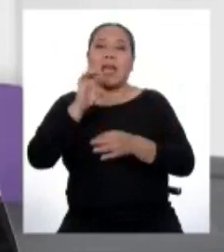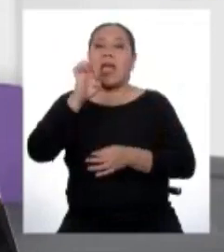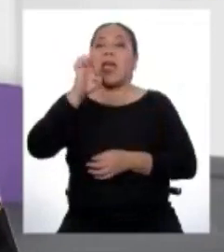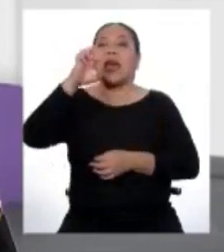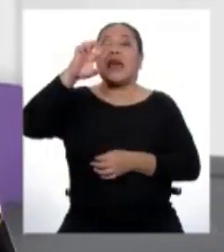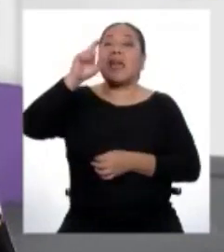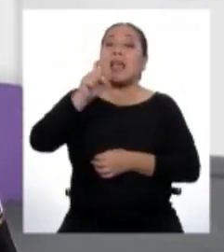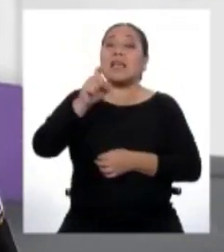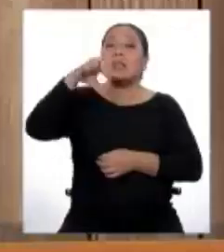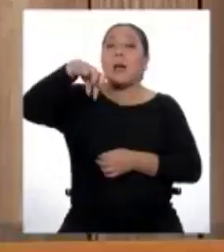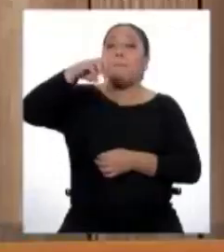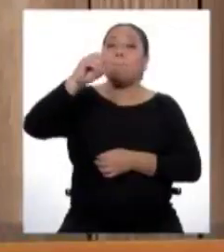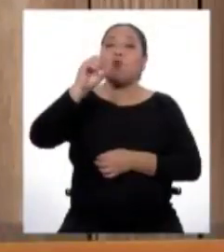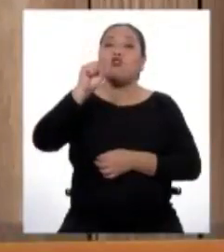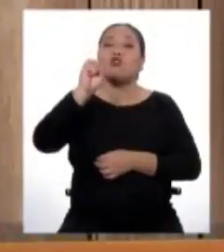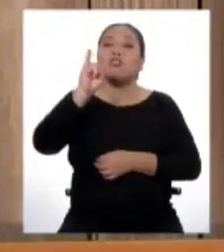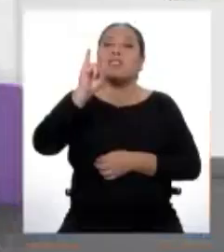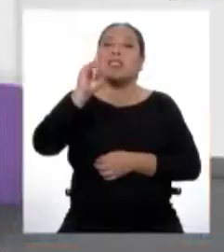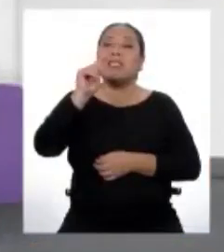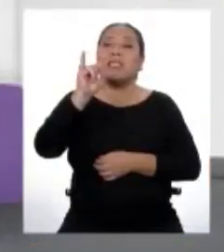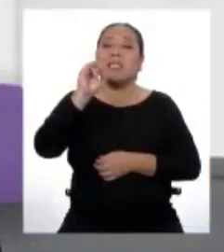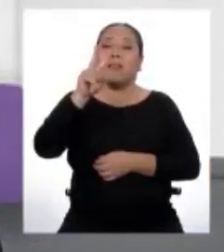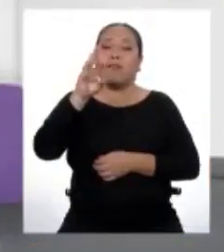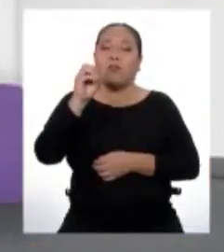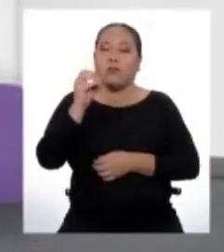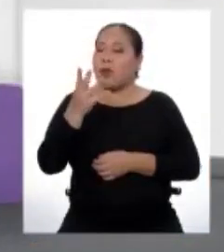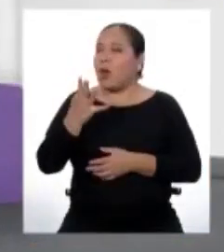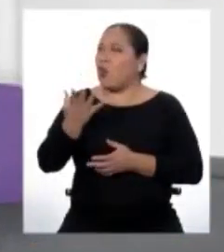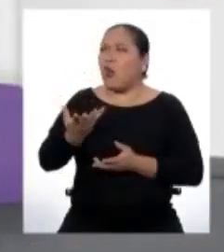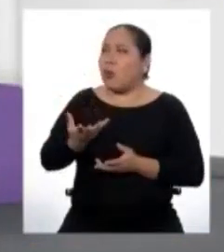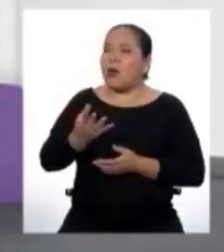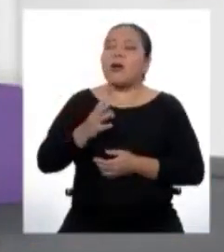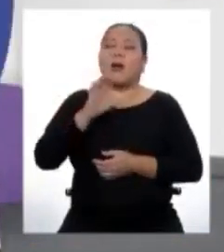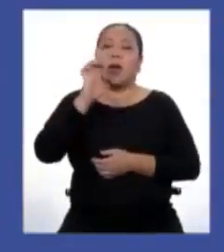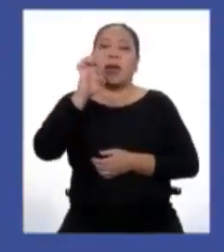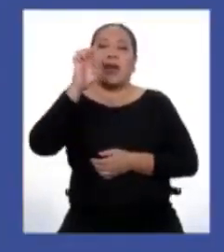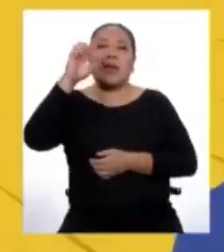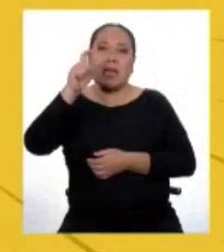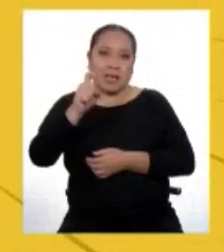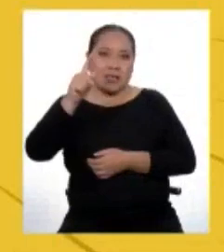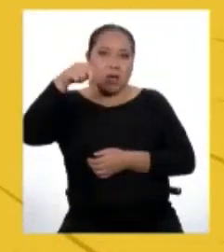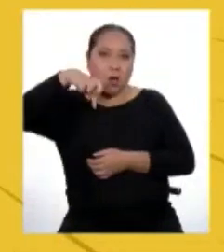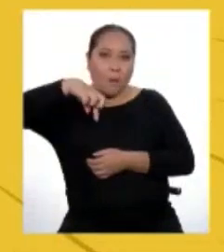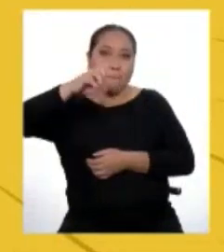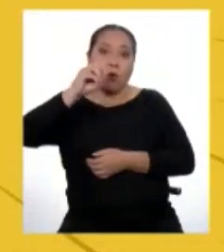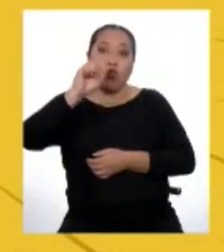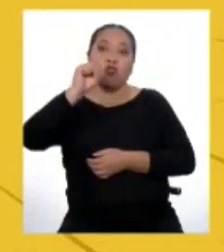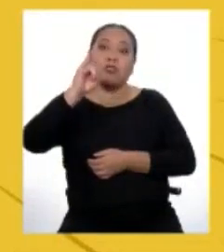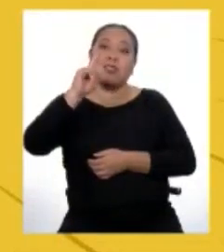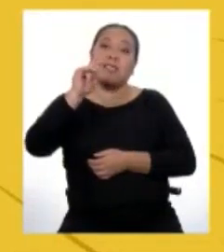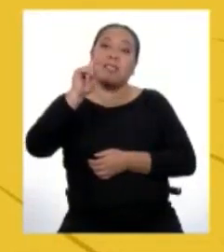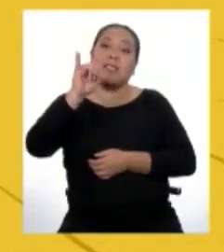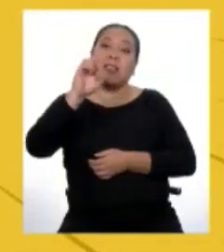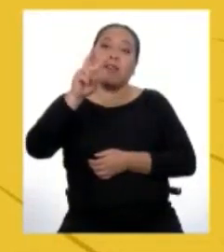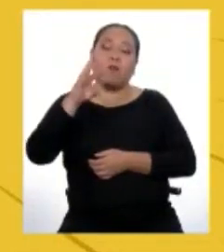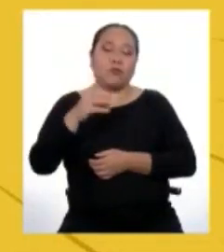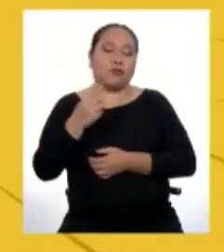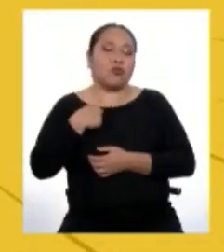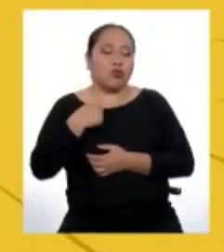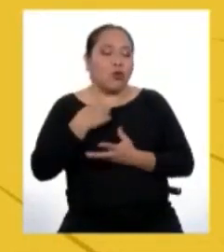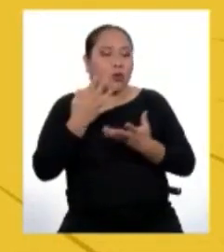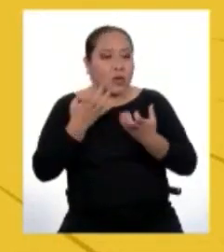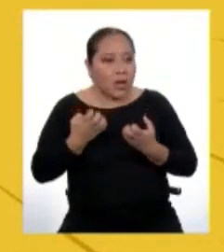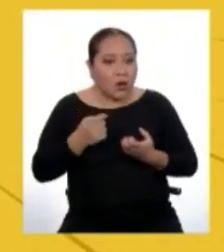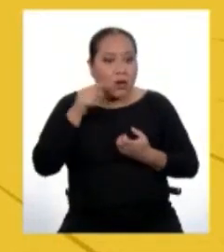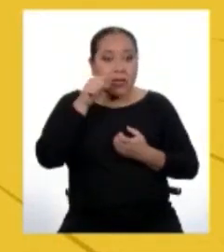Expo... ¿Cómo? Expositivo. Ah, perfecto. Apunto mejor. Si deseo, por ejemplo, convencer a alguien